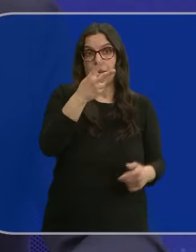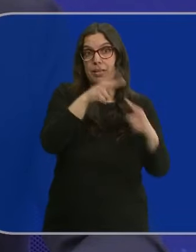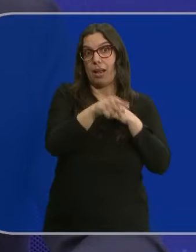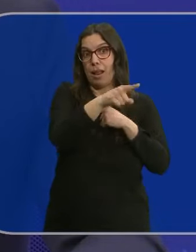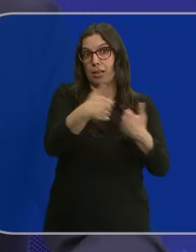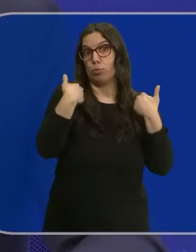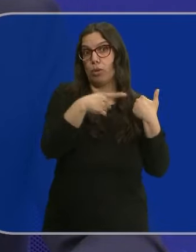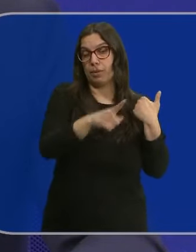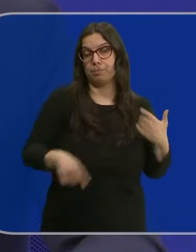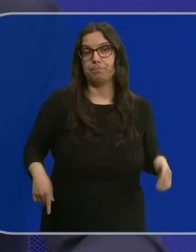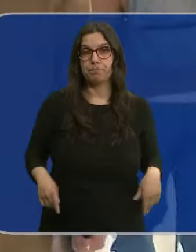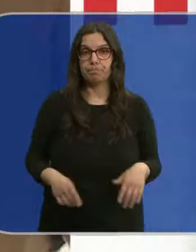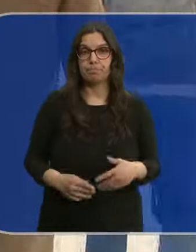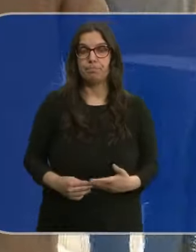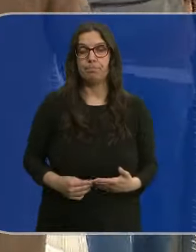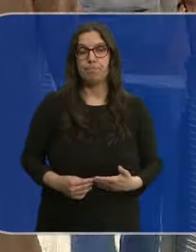evitarlo.